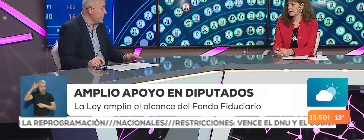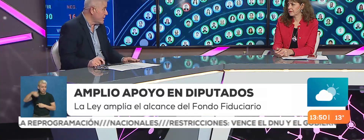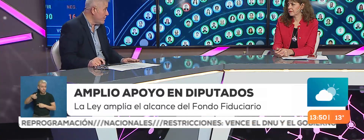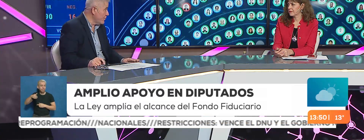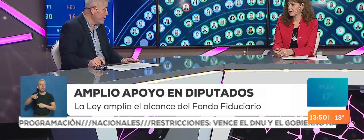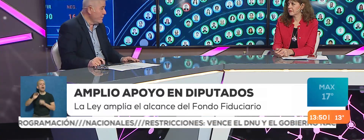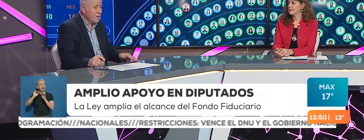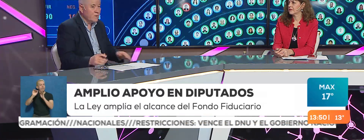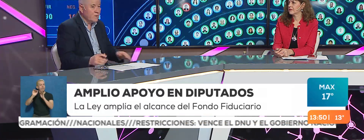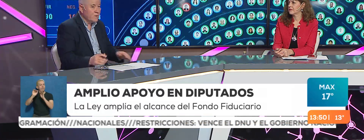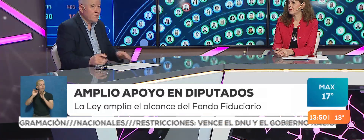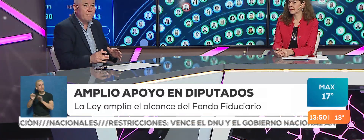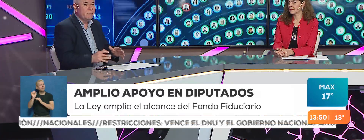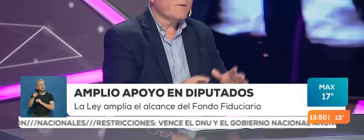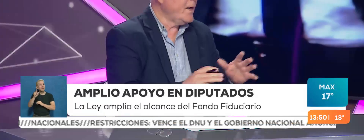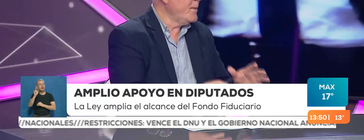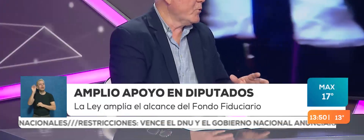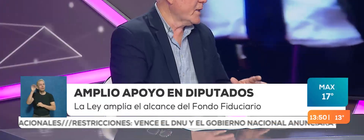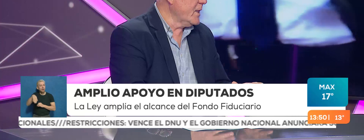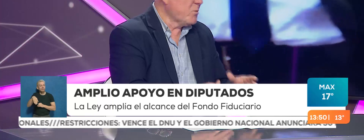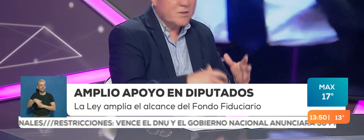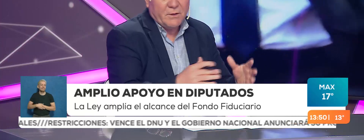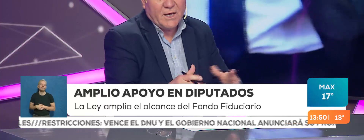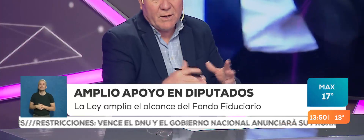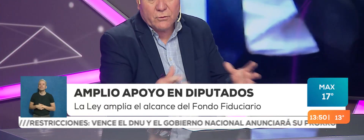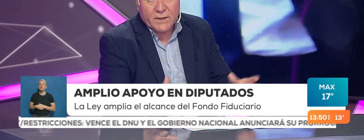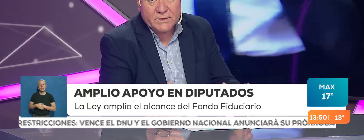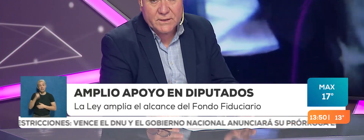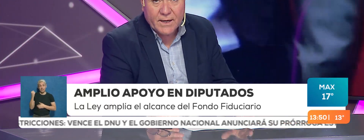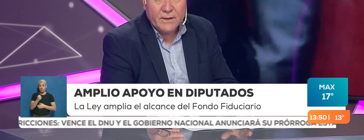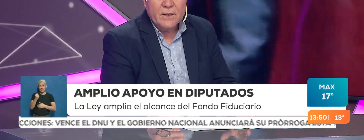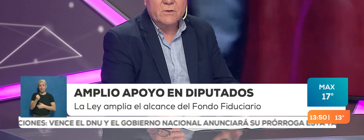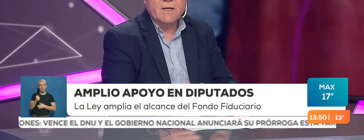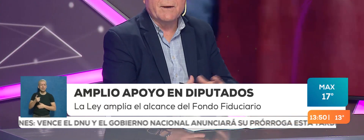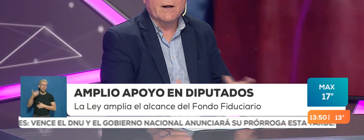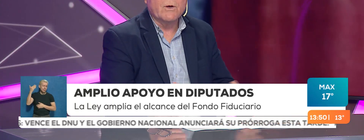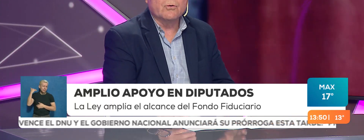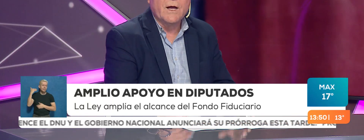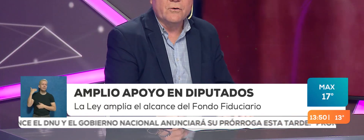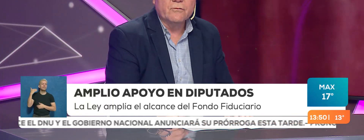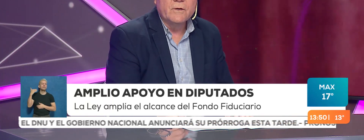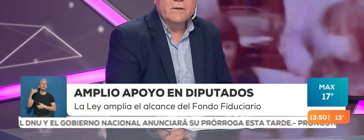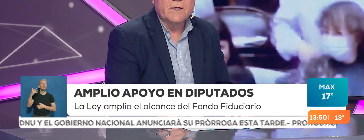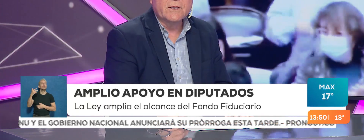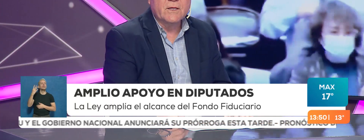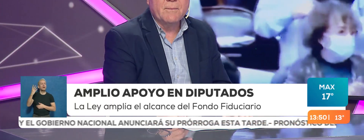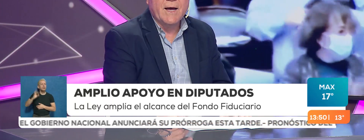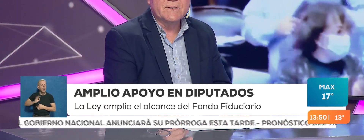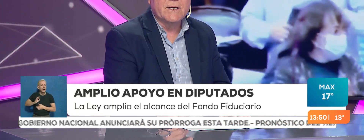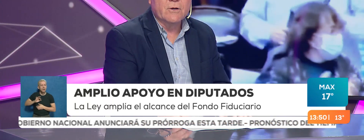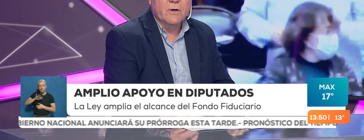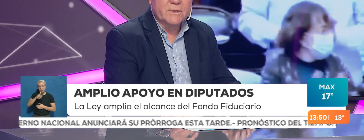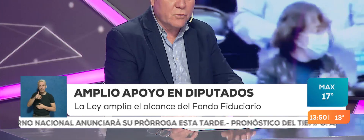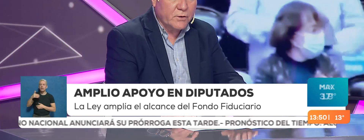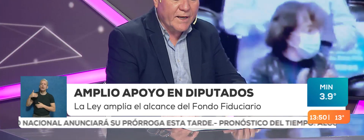de Rodríguez y de Ramón. Entendiendo que era importante porque se venía hablando desde hace ya 3 barra 4 años de este tema